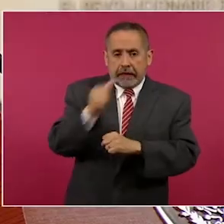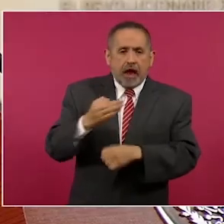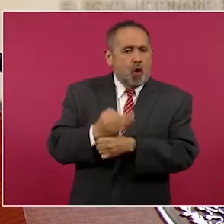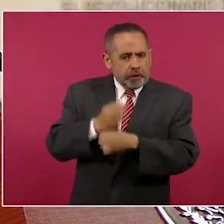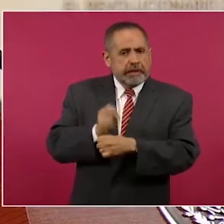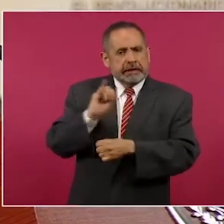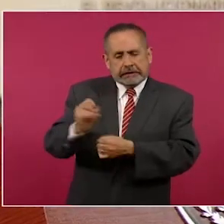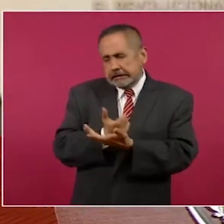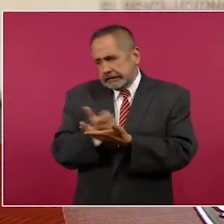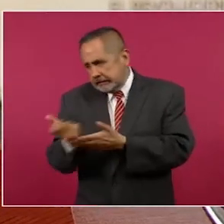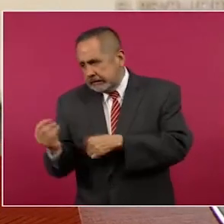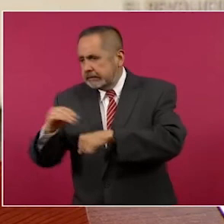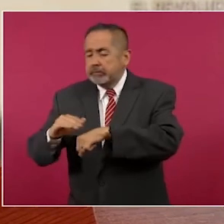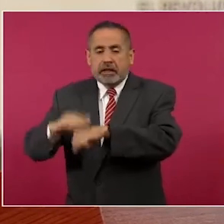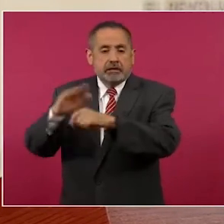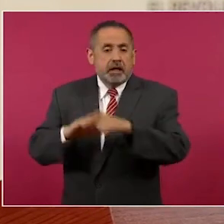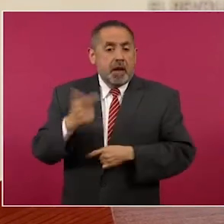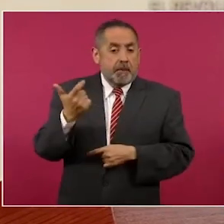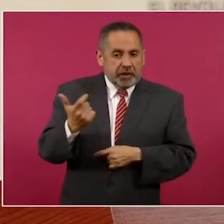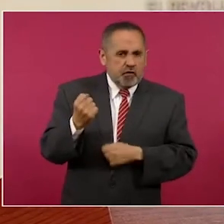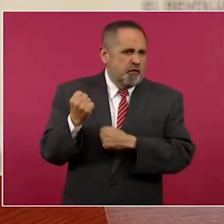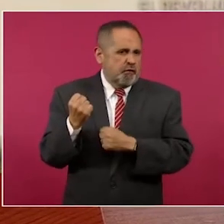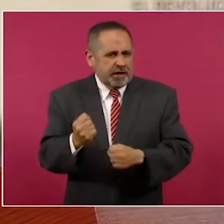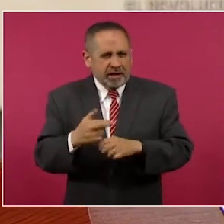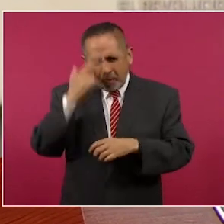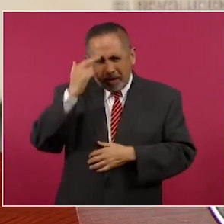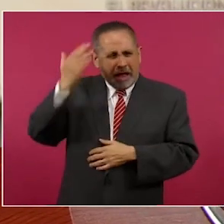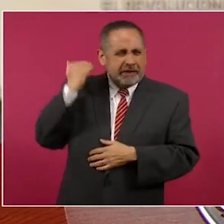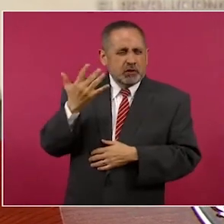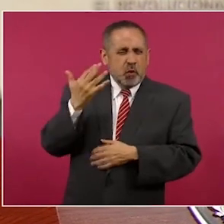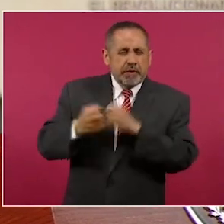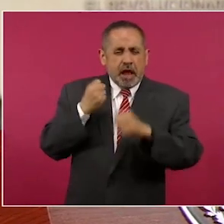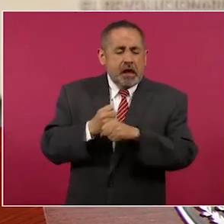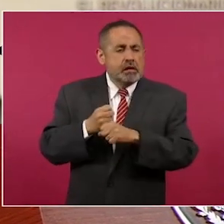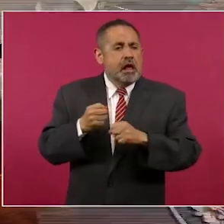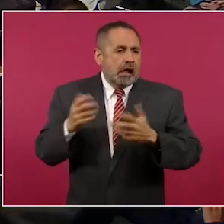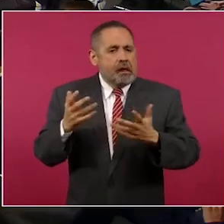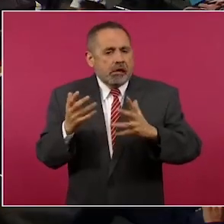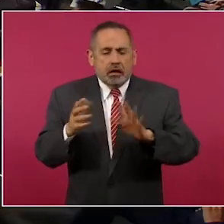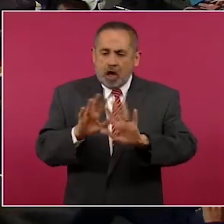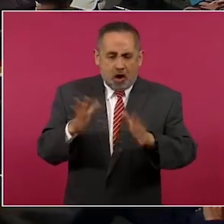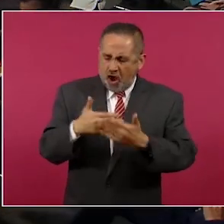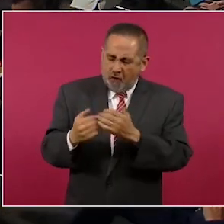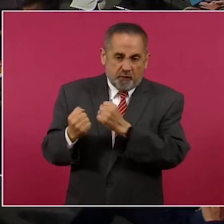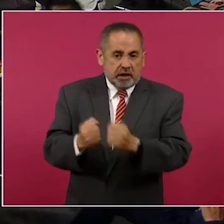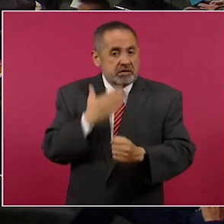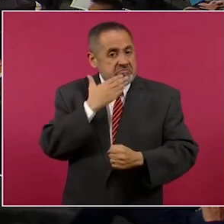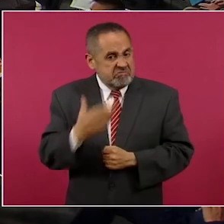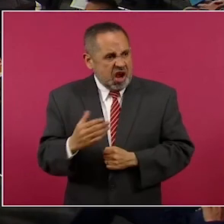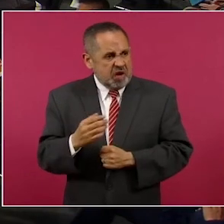no se ha devaluado el peso como no sucedía en 50 años, por eso no